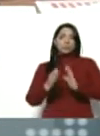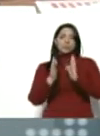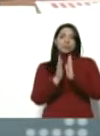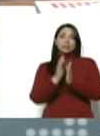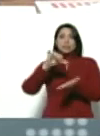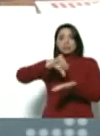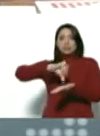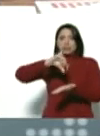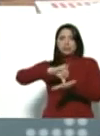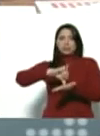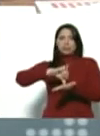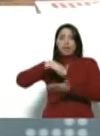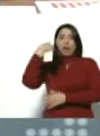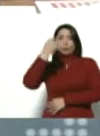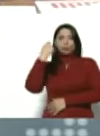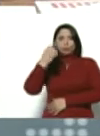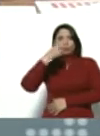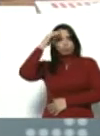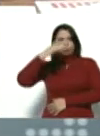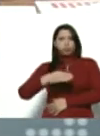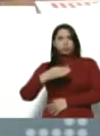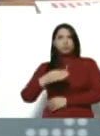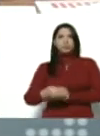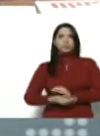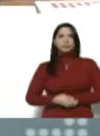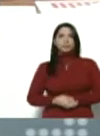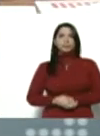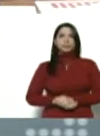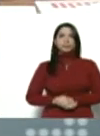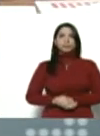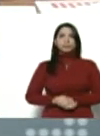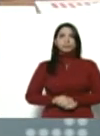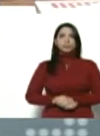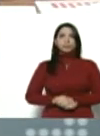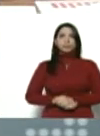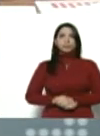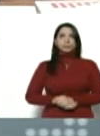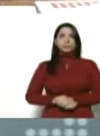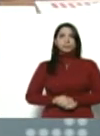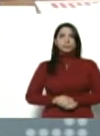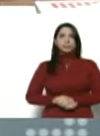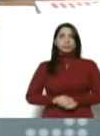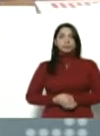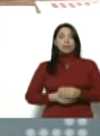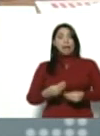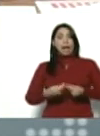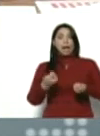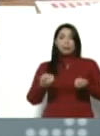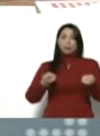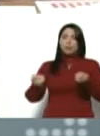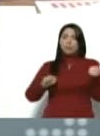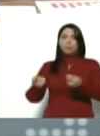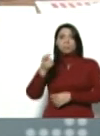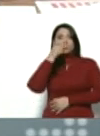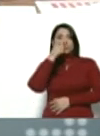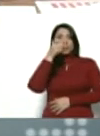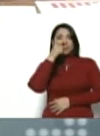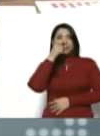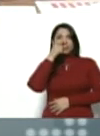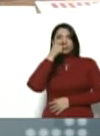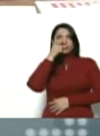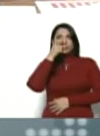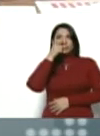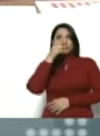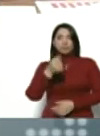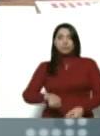Apure. Un miliciano, de la Milicia Nacional Bolivariana, que realiza servicios de vigilancia en